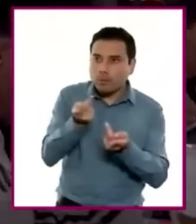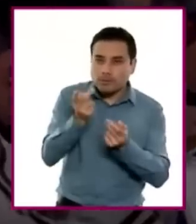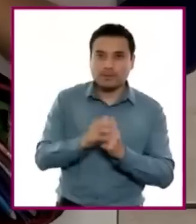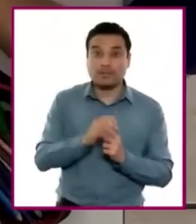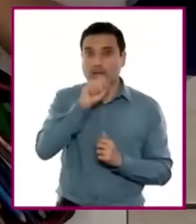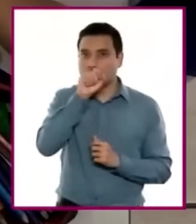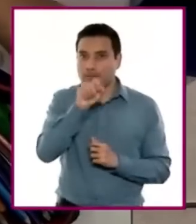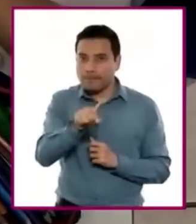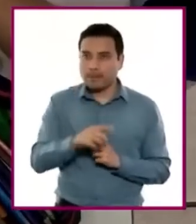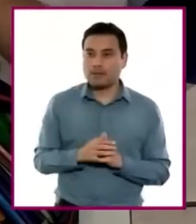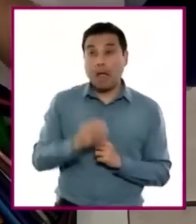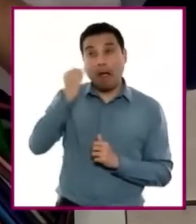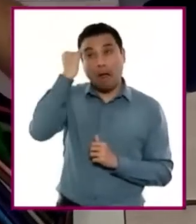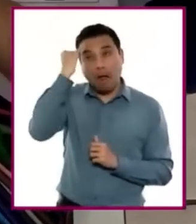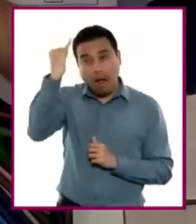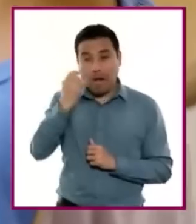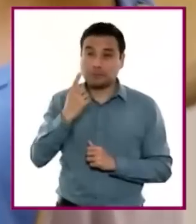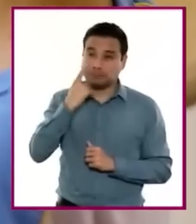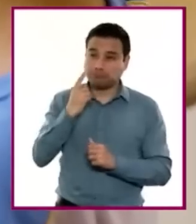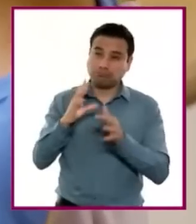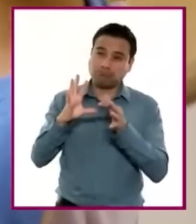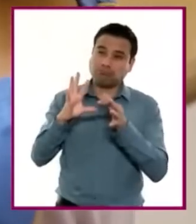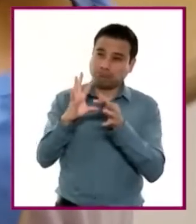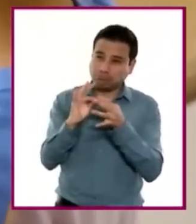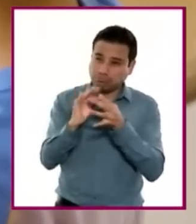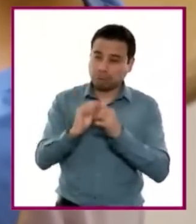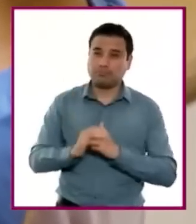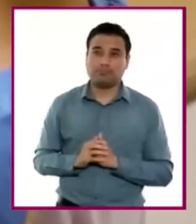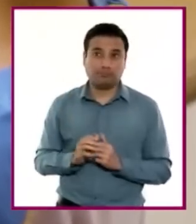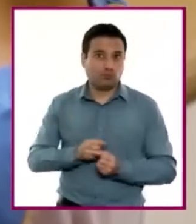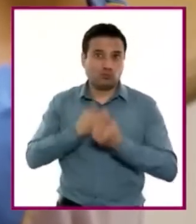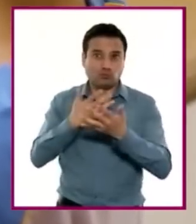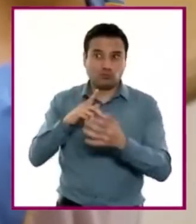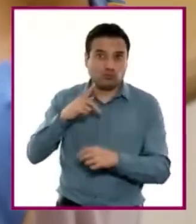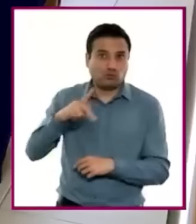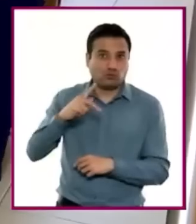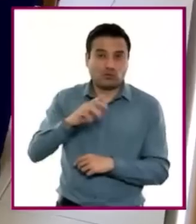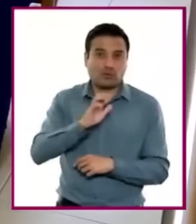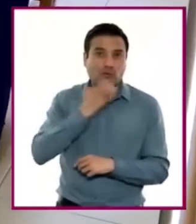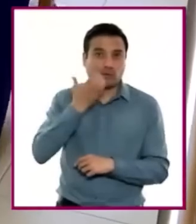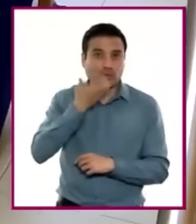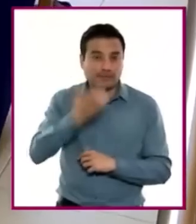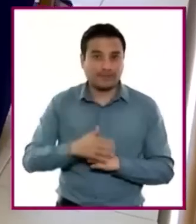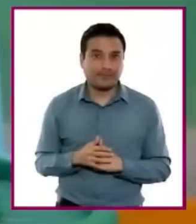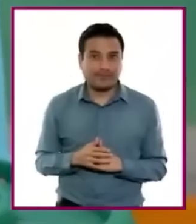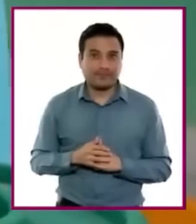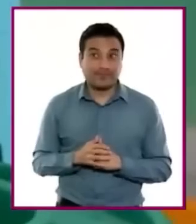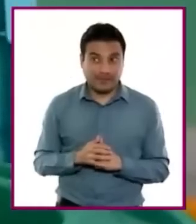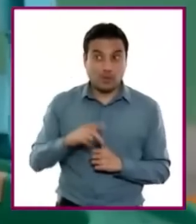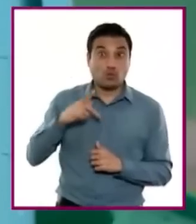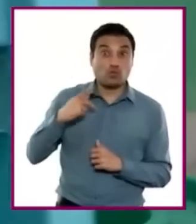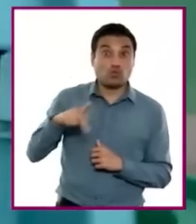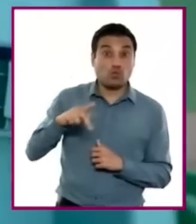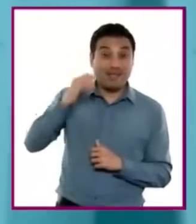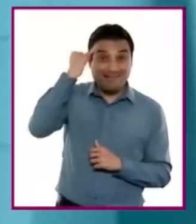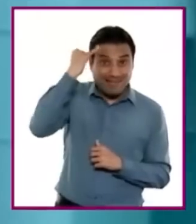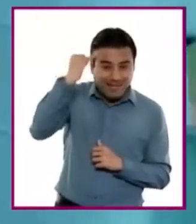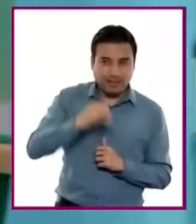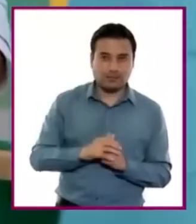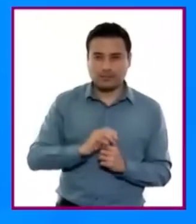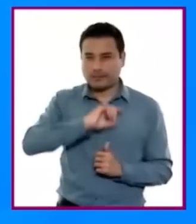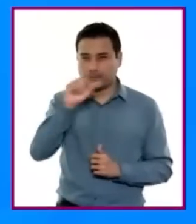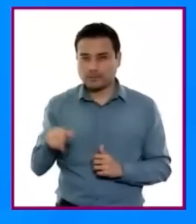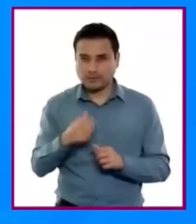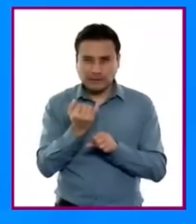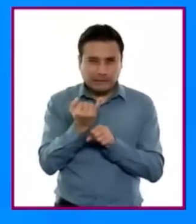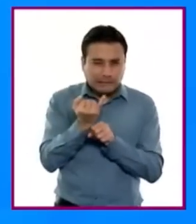hipótesis y explican a su manera lo que observan y les causa curiosidad. Buscan formas de comprobar lo que suponen y piensan.